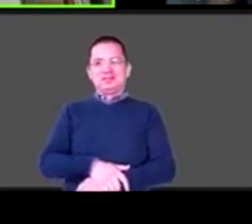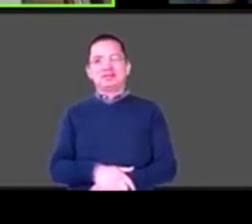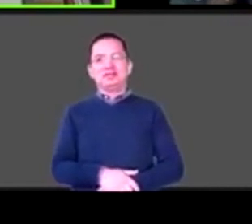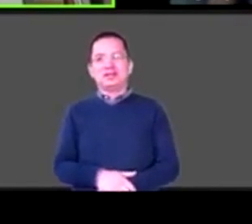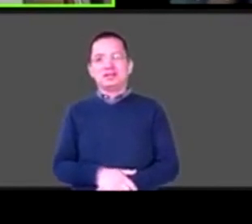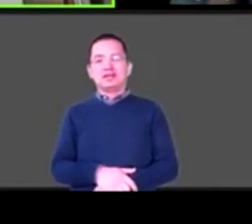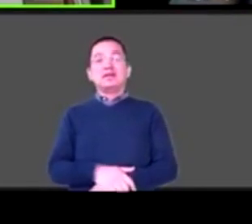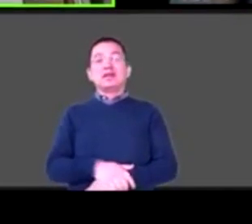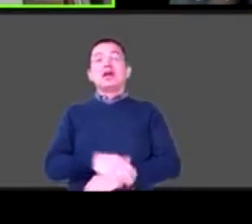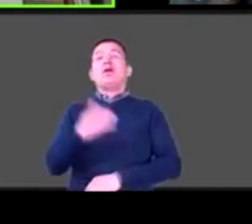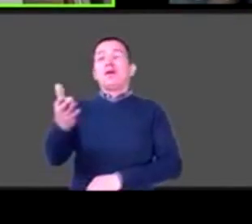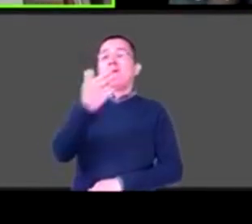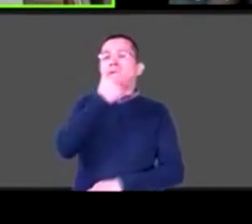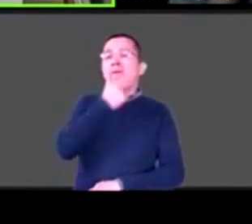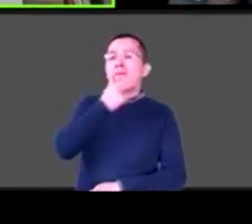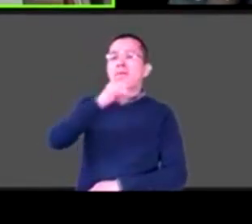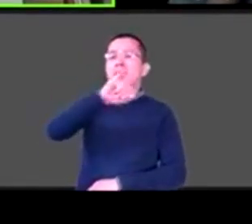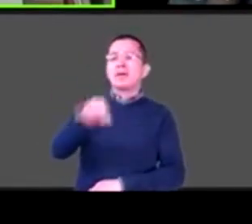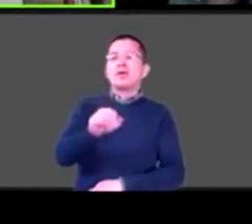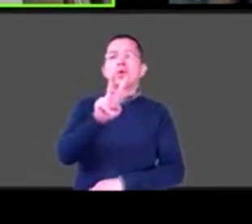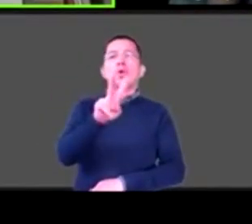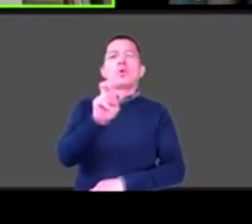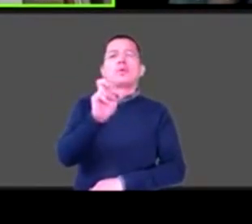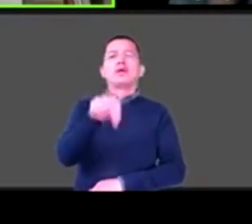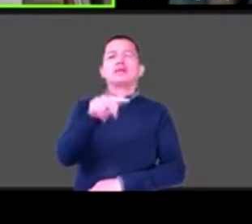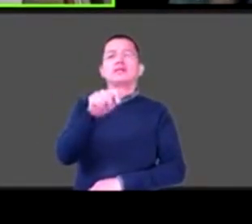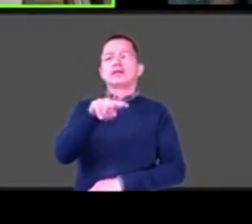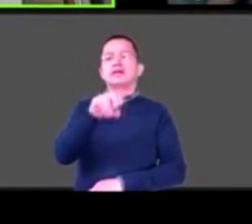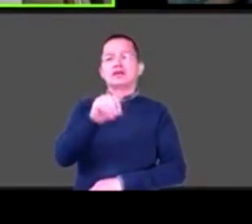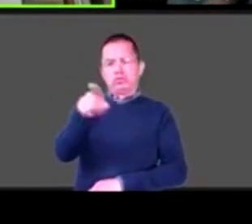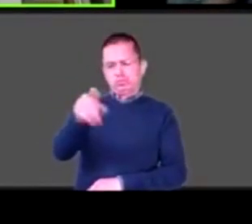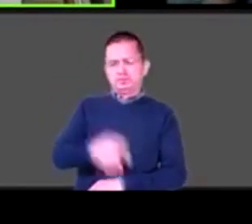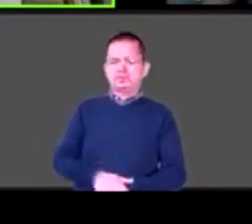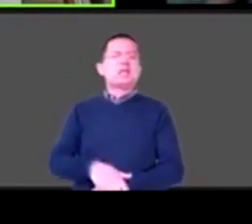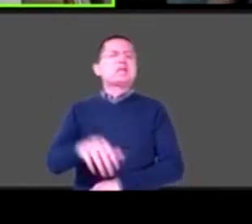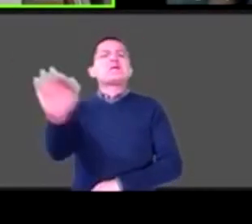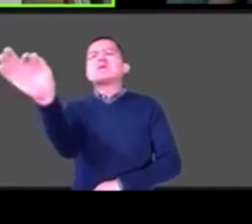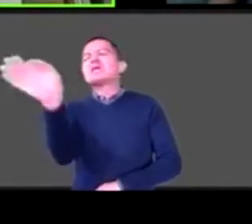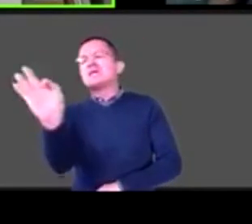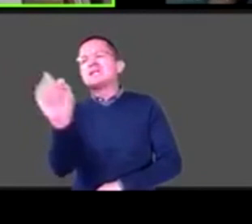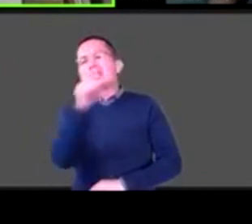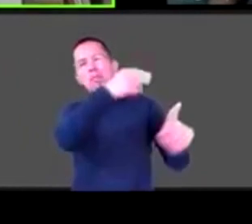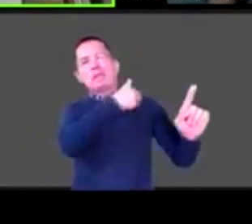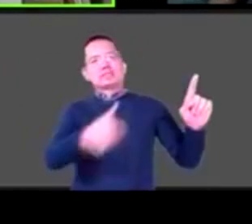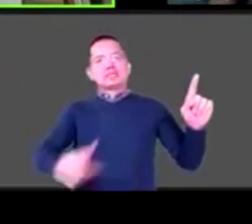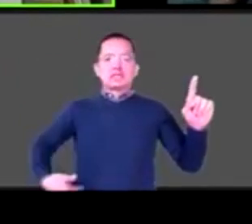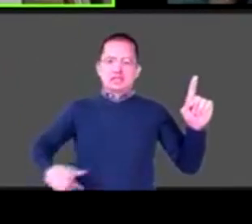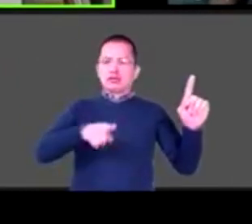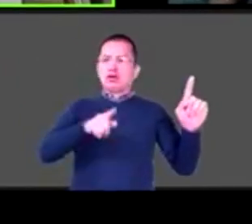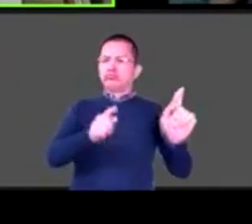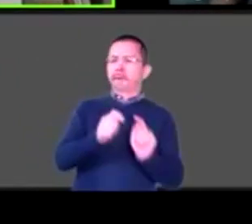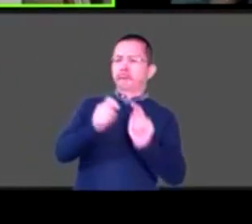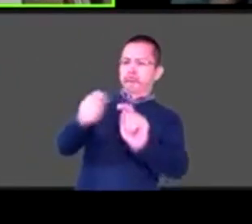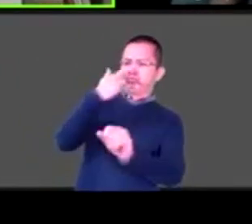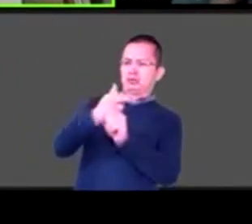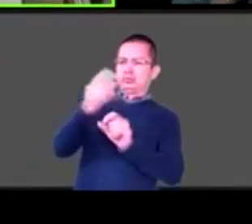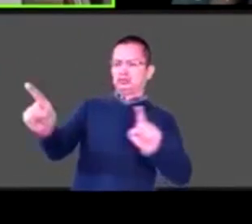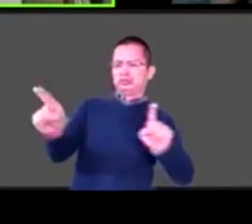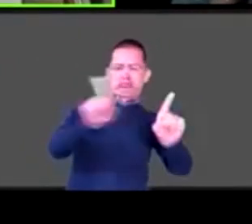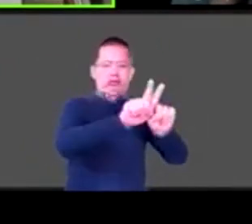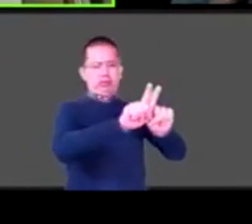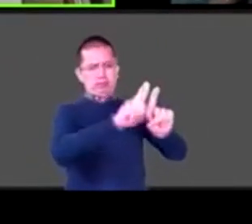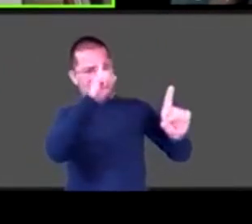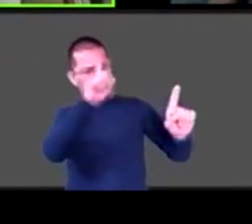Juventino, si te dieran así el cargo de asesor presidencial en temas de inclusión y discapacidad, ¿qué serían las tres cosas que